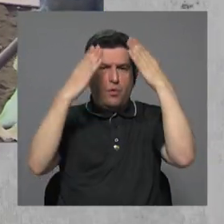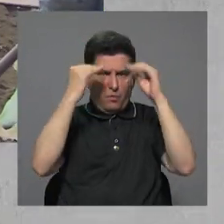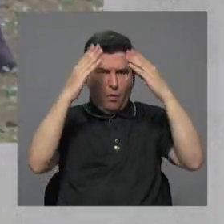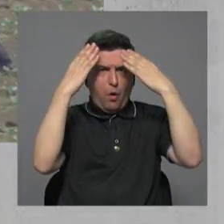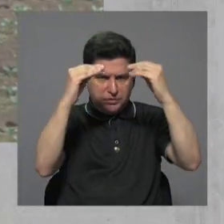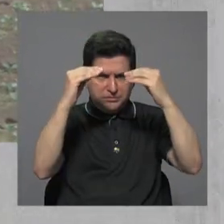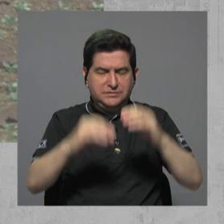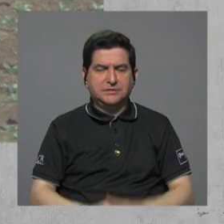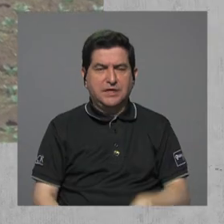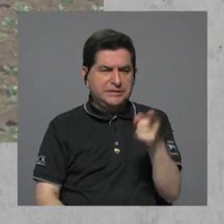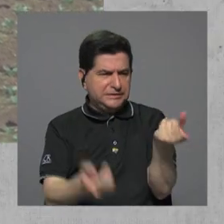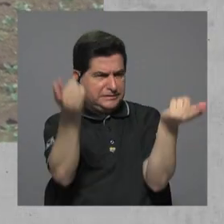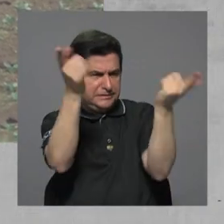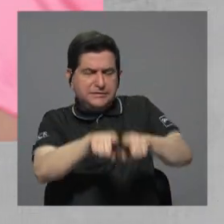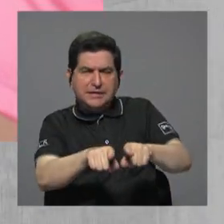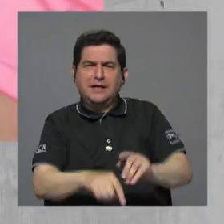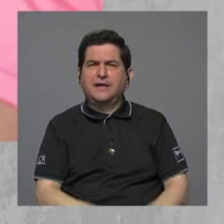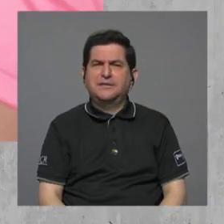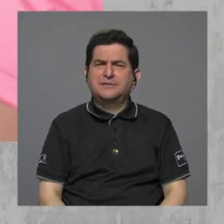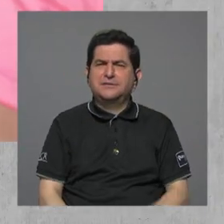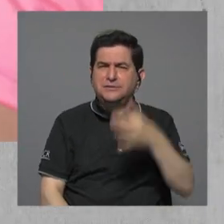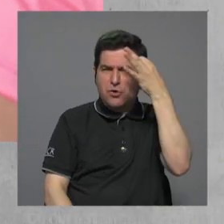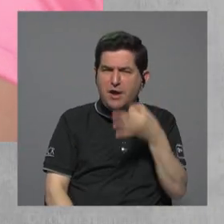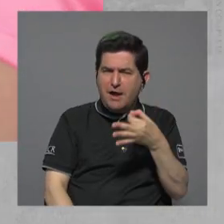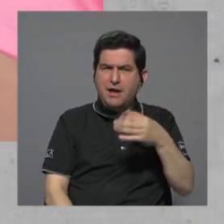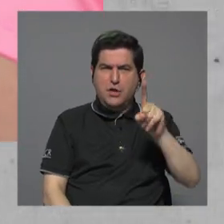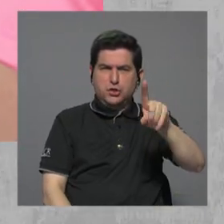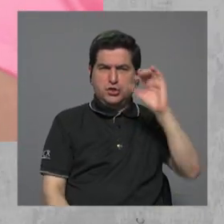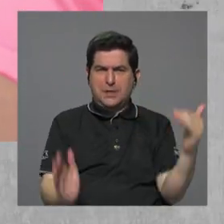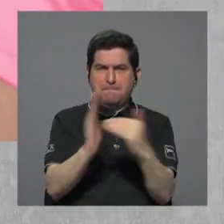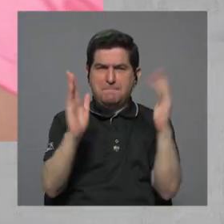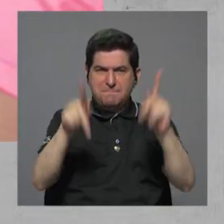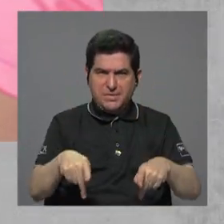aquí, creo que era de 100 mil personas,